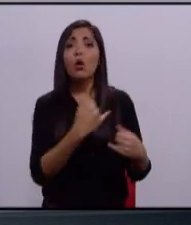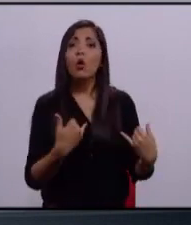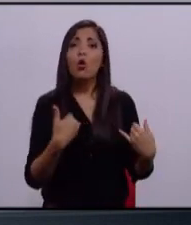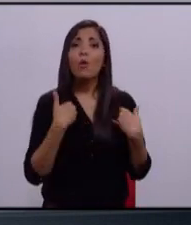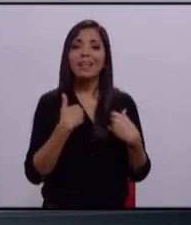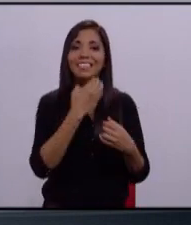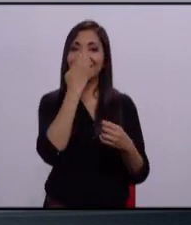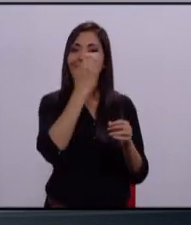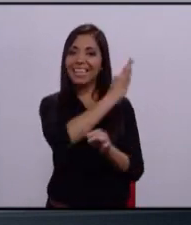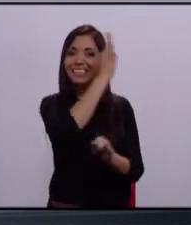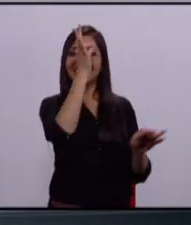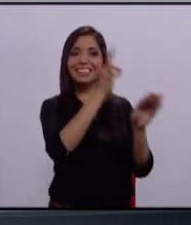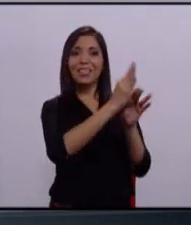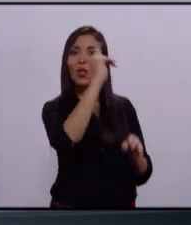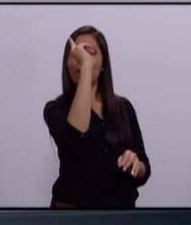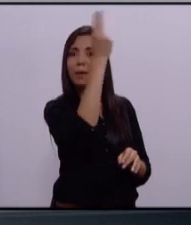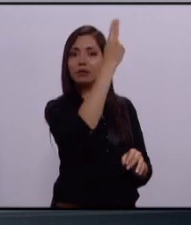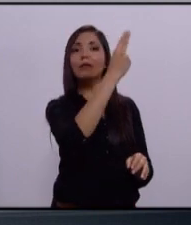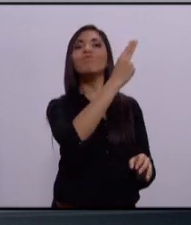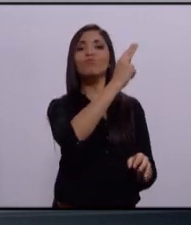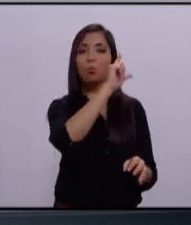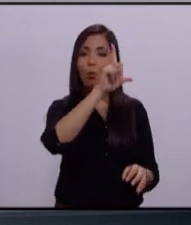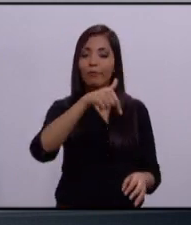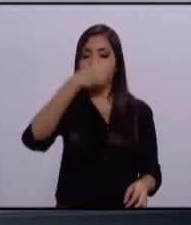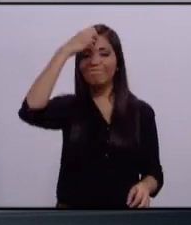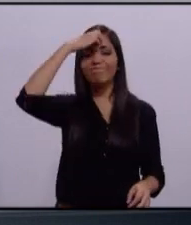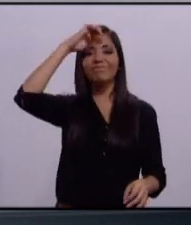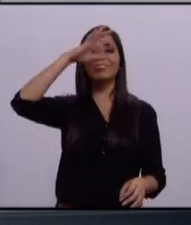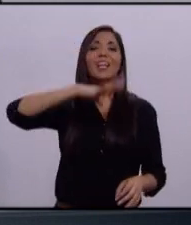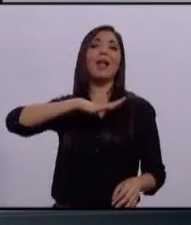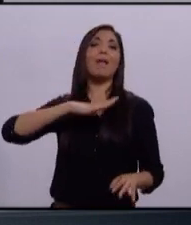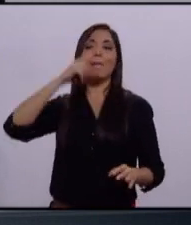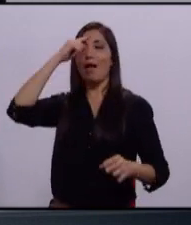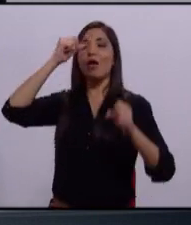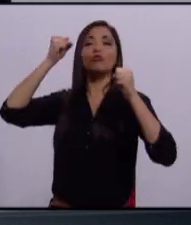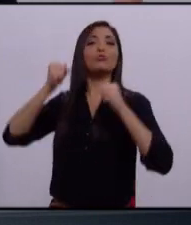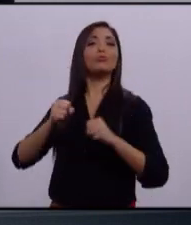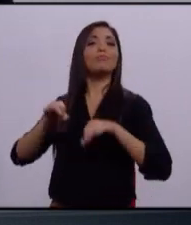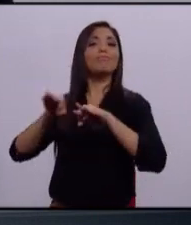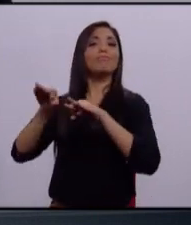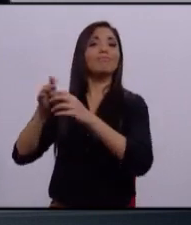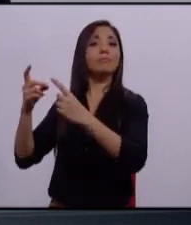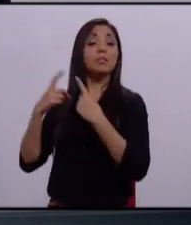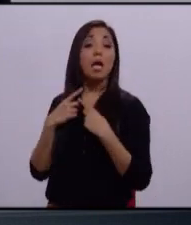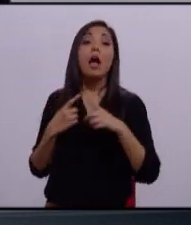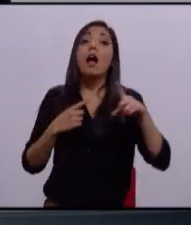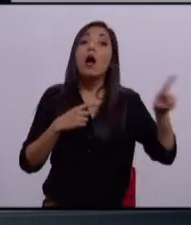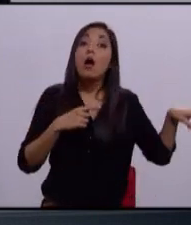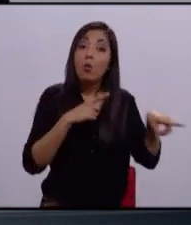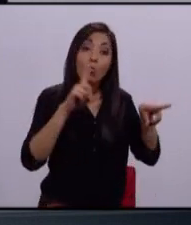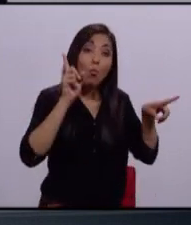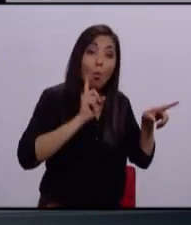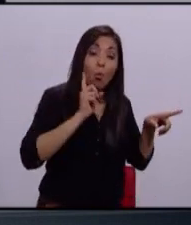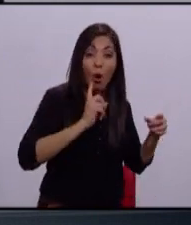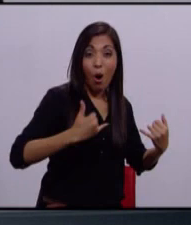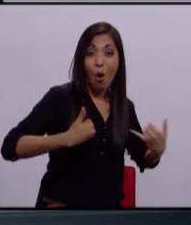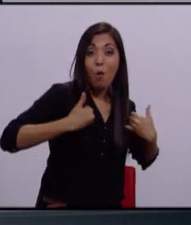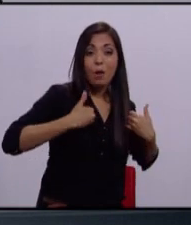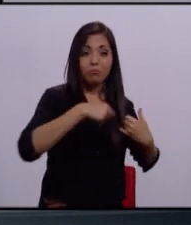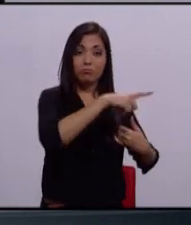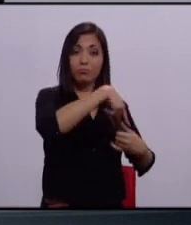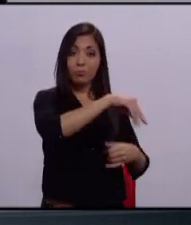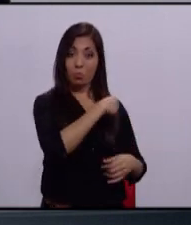universidades tengan la experiencia que les dé su primer empleo, para que a las mujeres y a los jóvenes en el